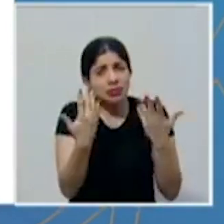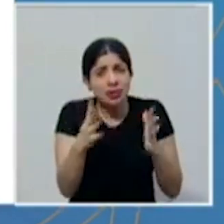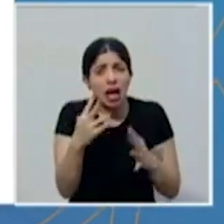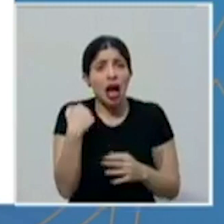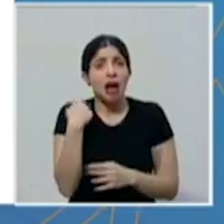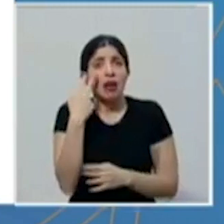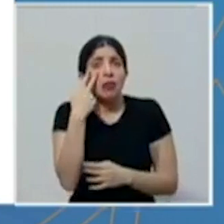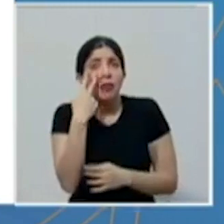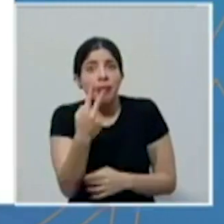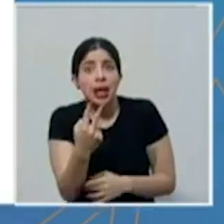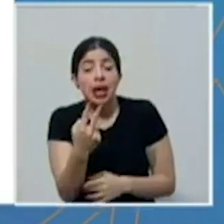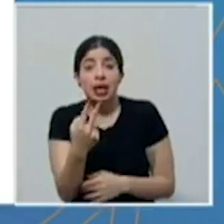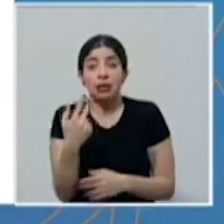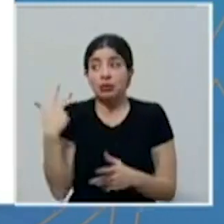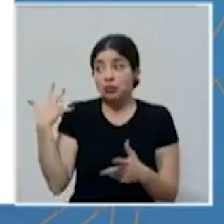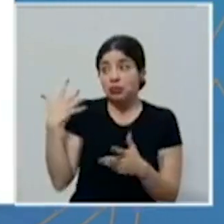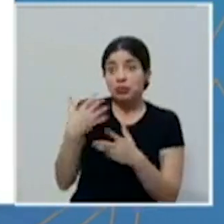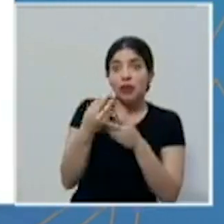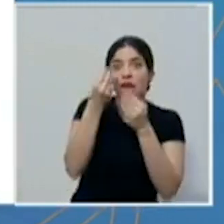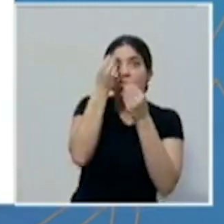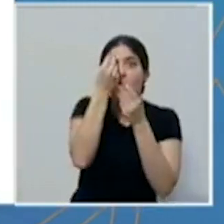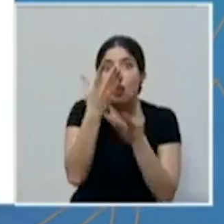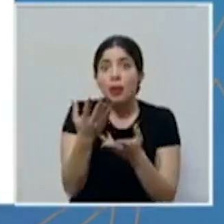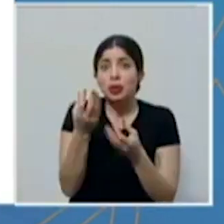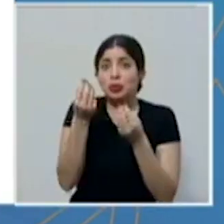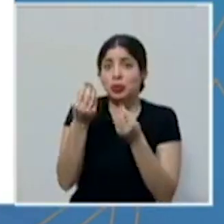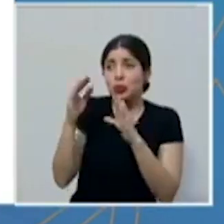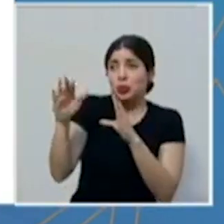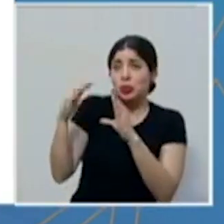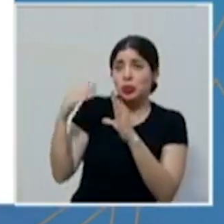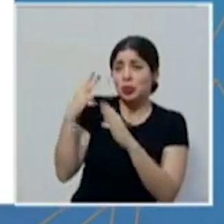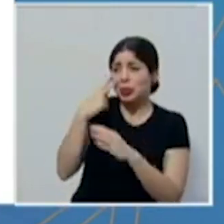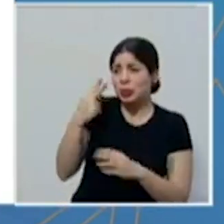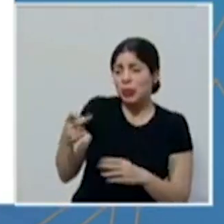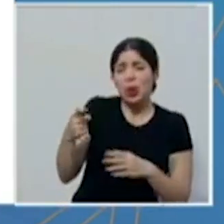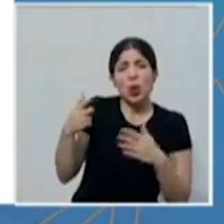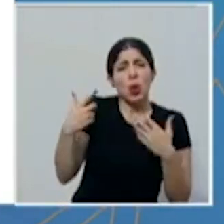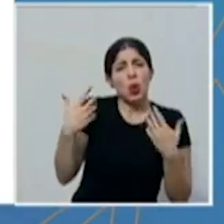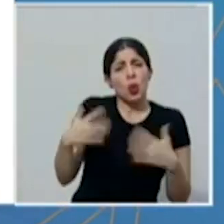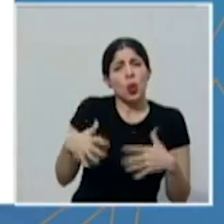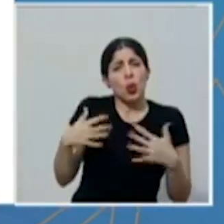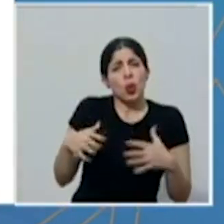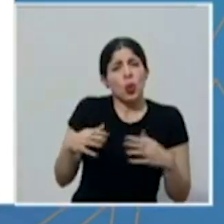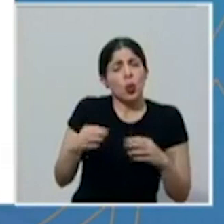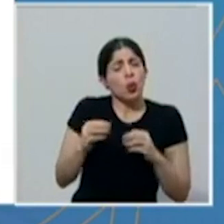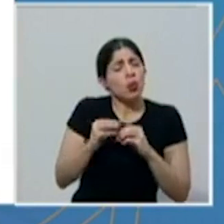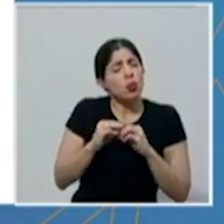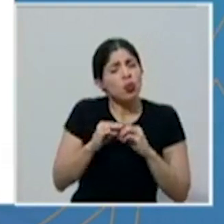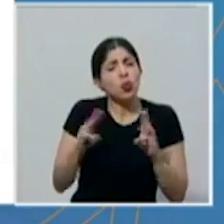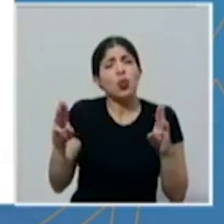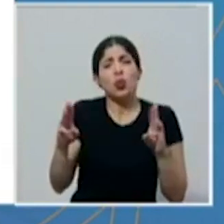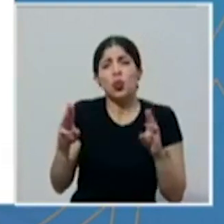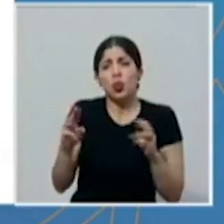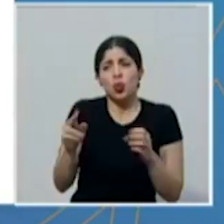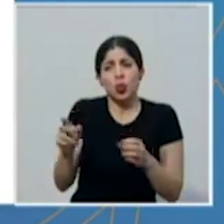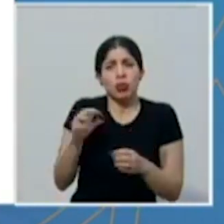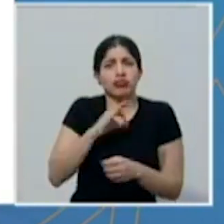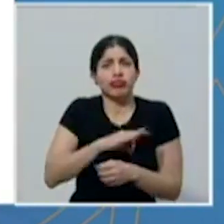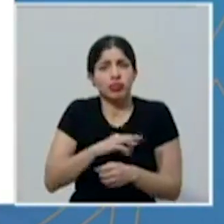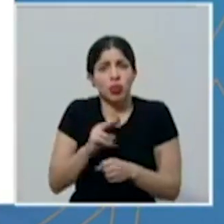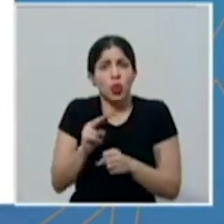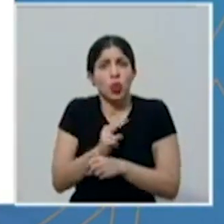a partir de toda la información y las propuestas que hemos recibido es que son muy, muy, muy útiles.